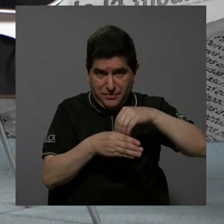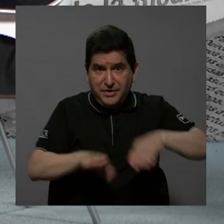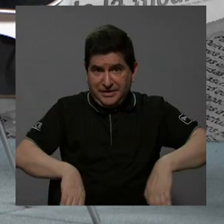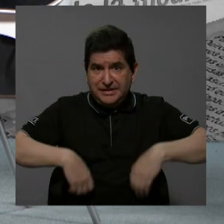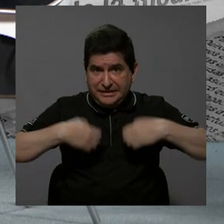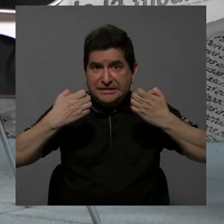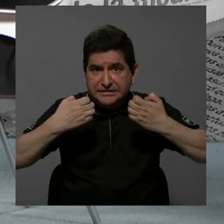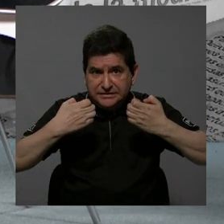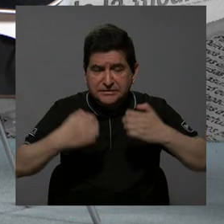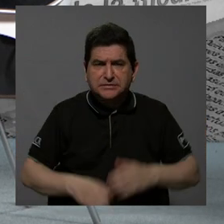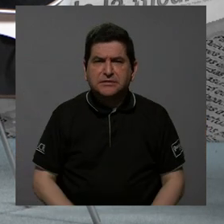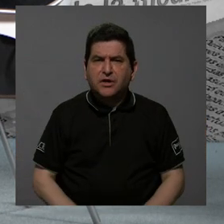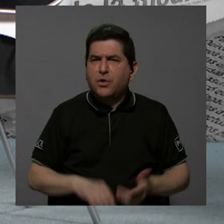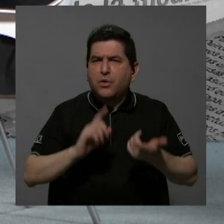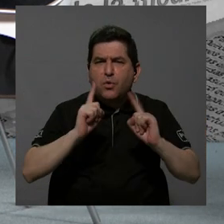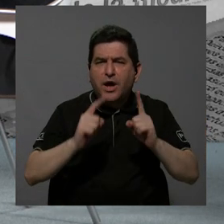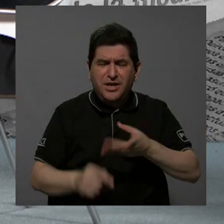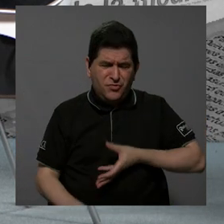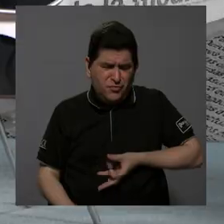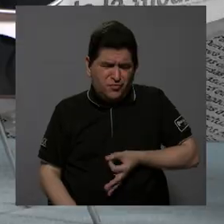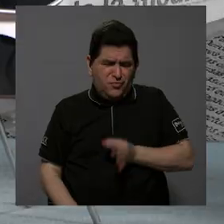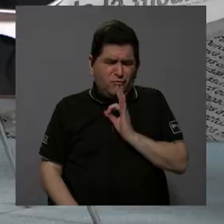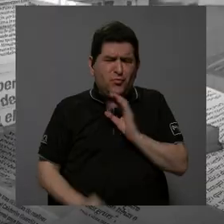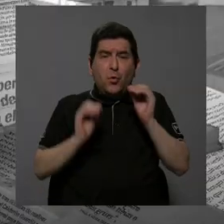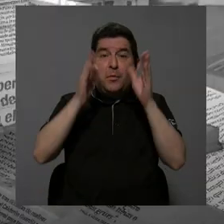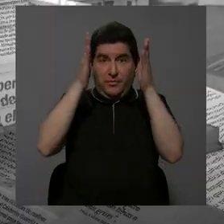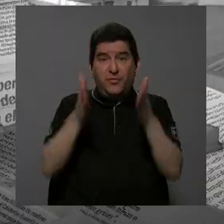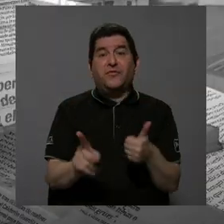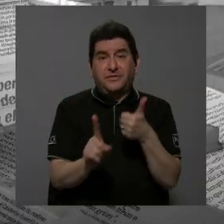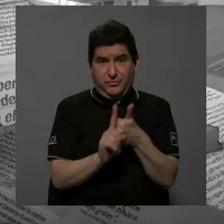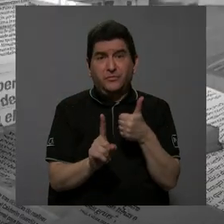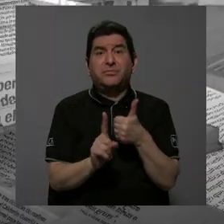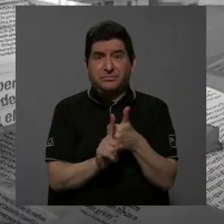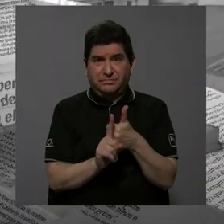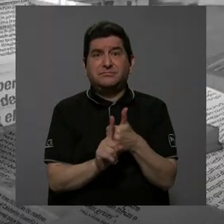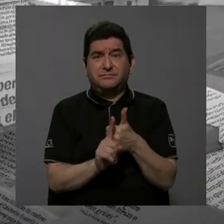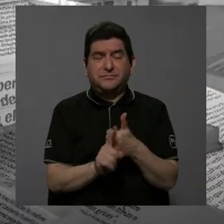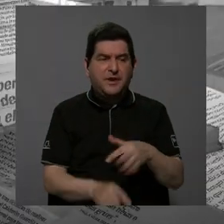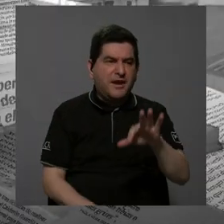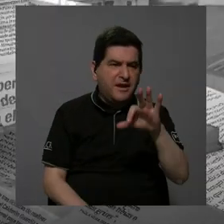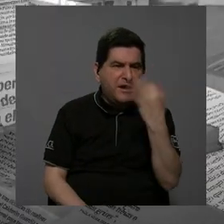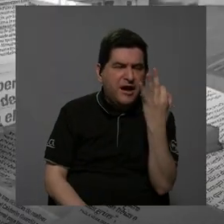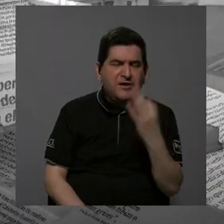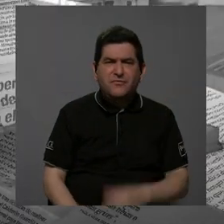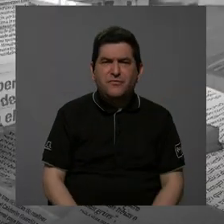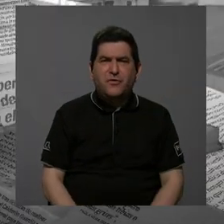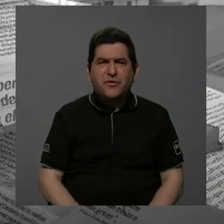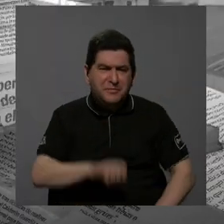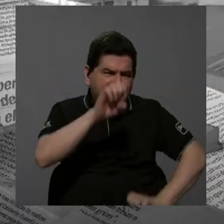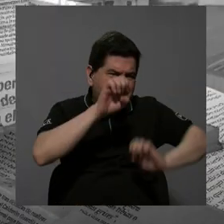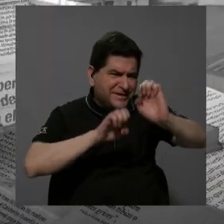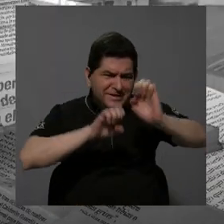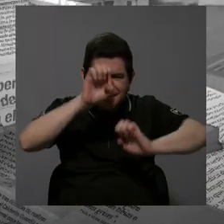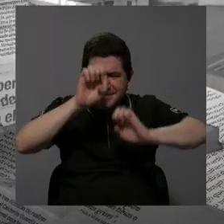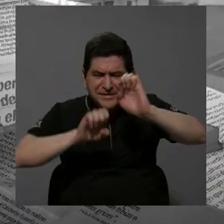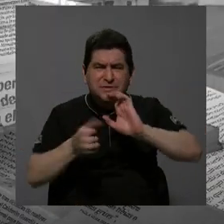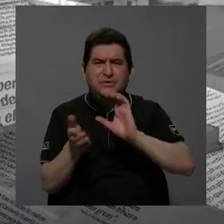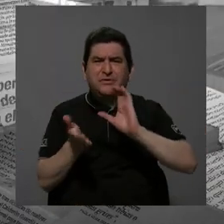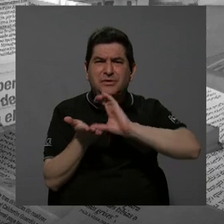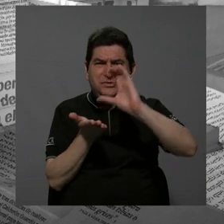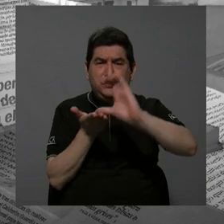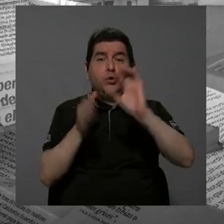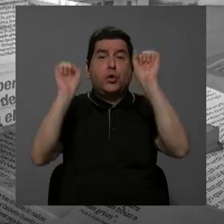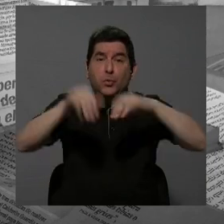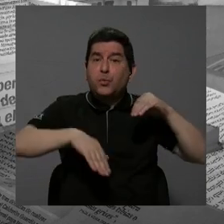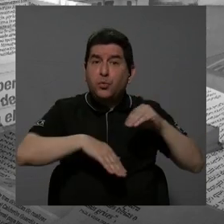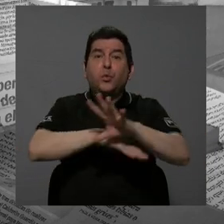frustración en los profesores, por supuesto, de las maneras en las que estamos haciendo las evaluaciones de los cursos, que también